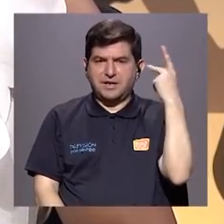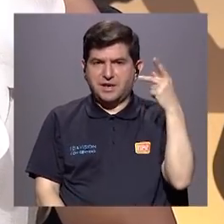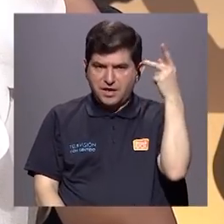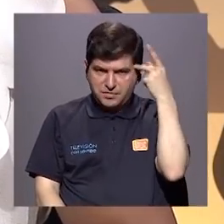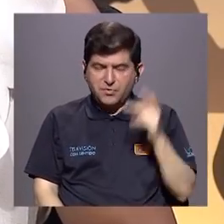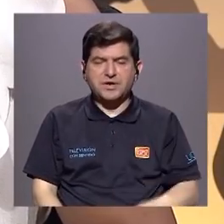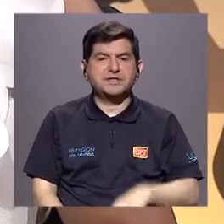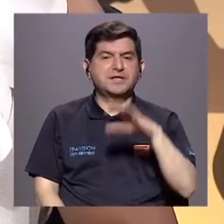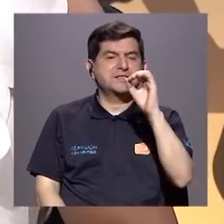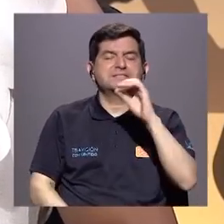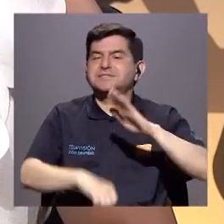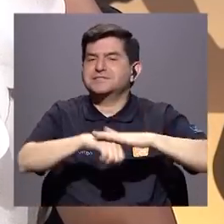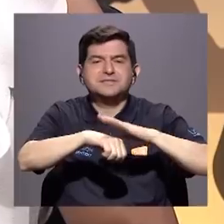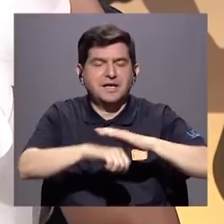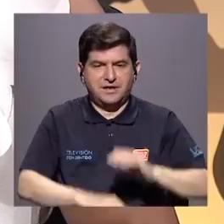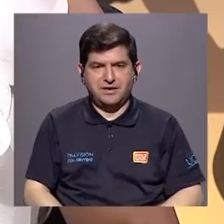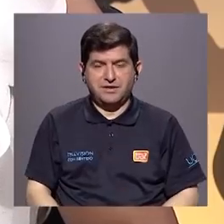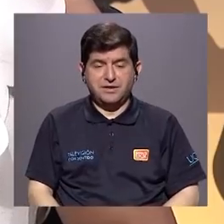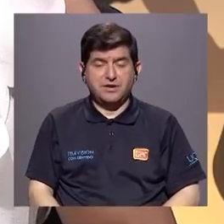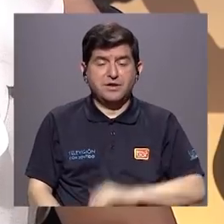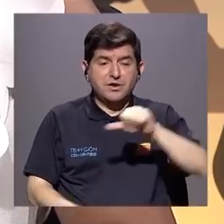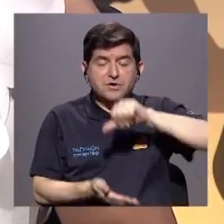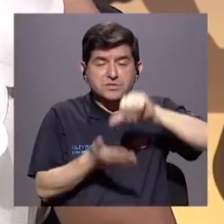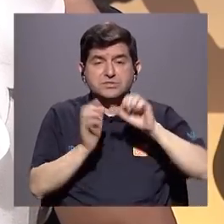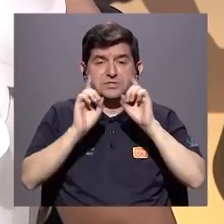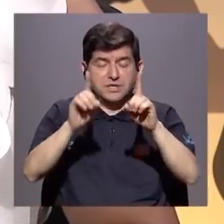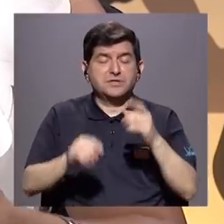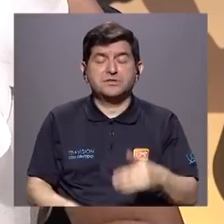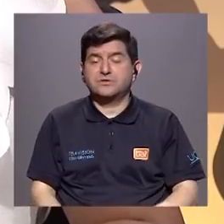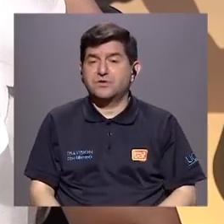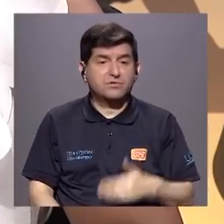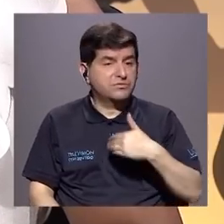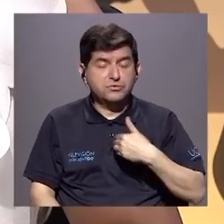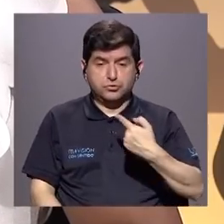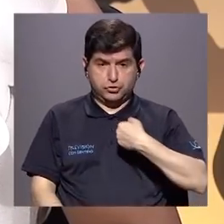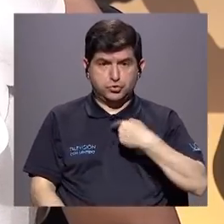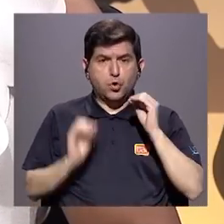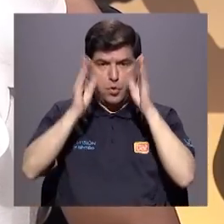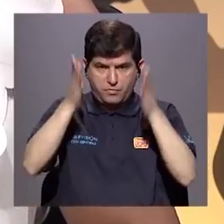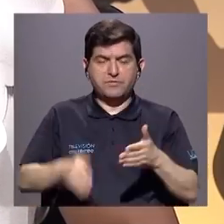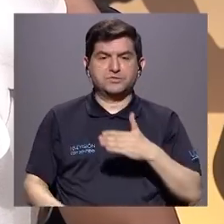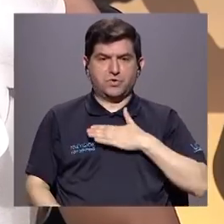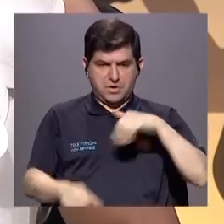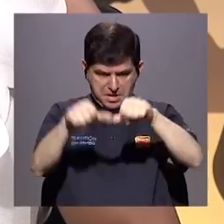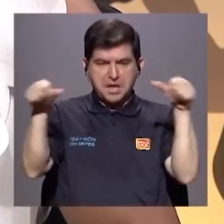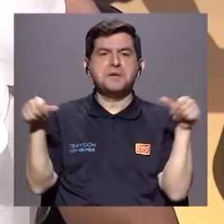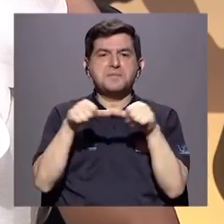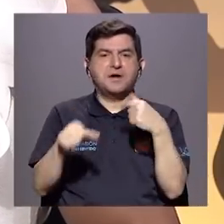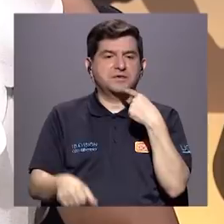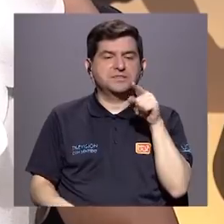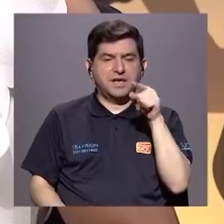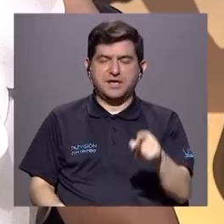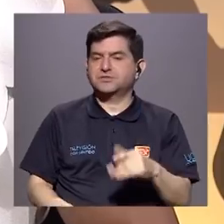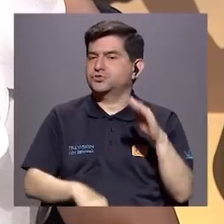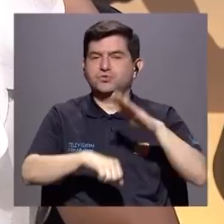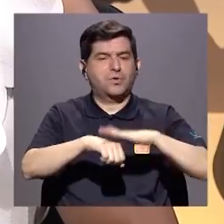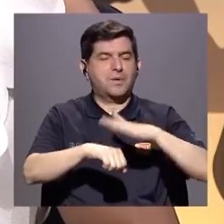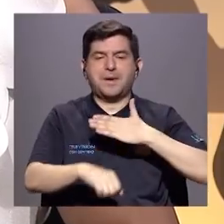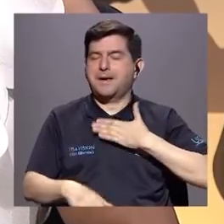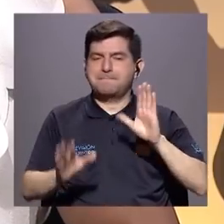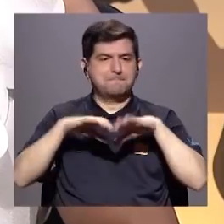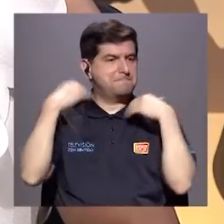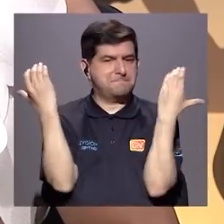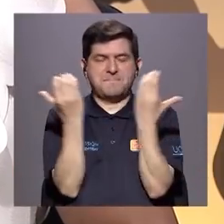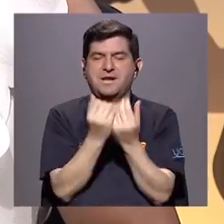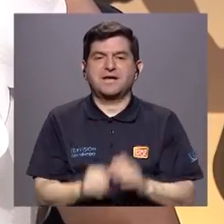que tener una política de cero tolerancia. Si el centro educativo no la tiene, yo docente puedo tenerla en mi aula y decir esto no se permite